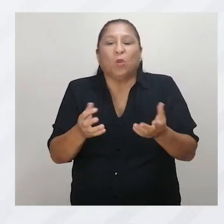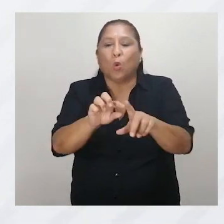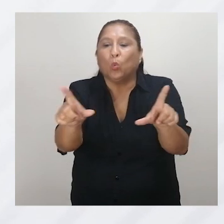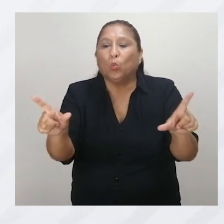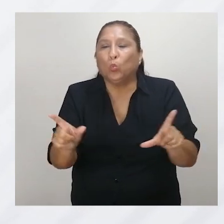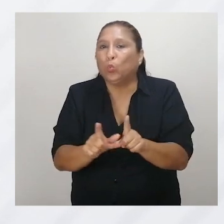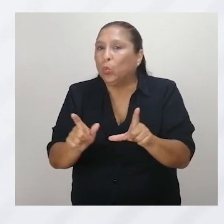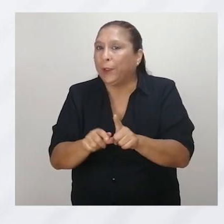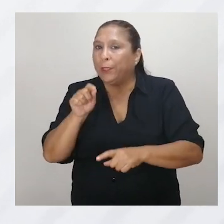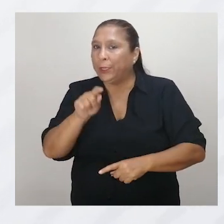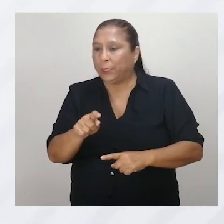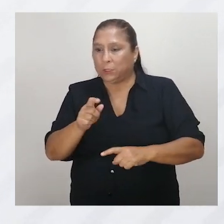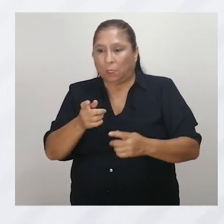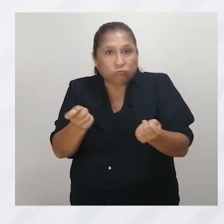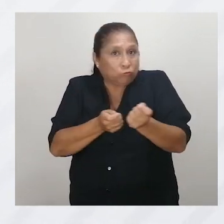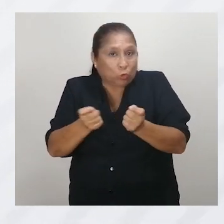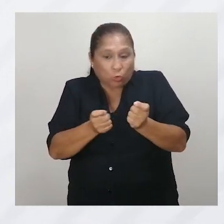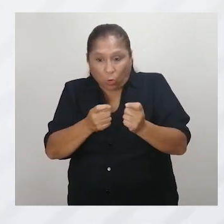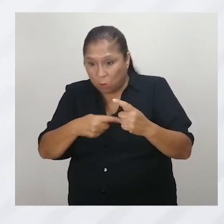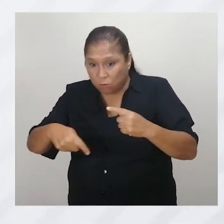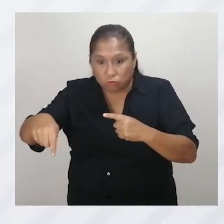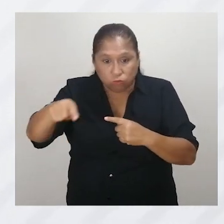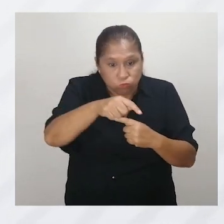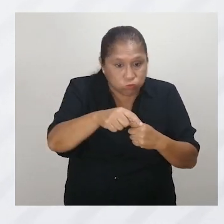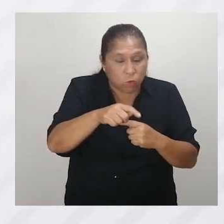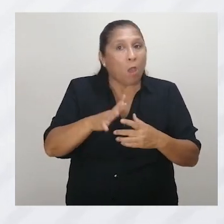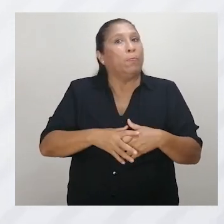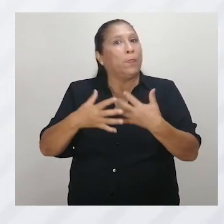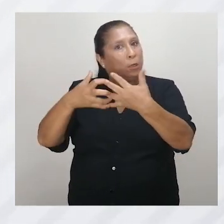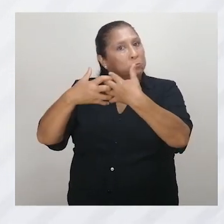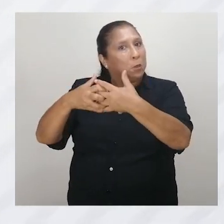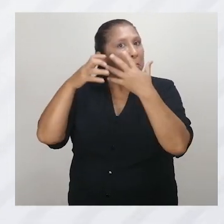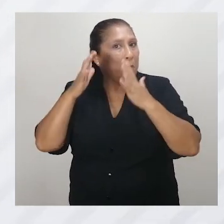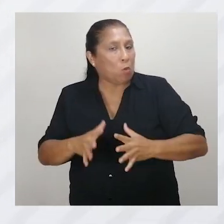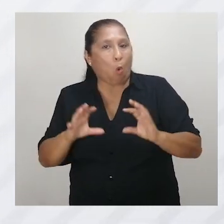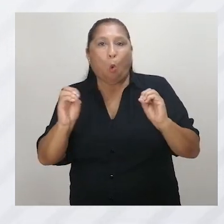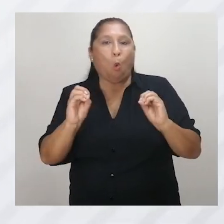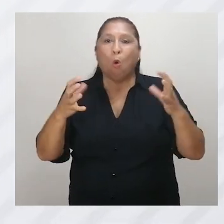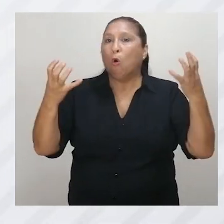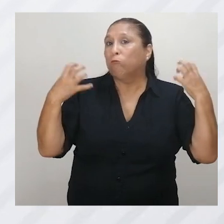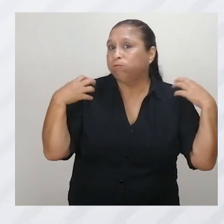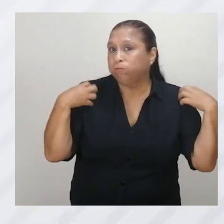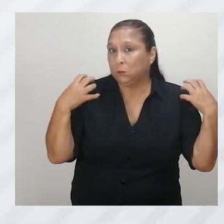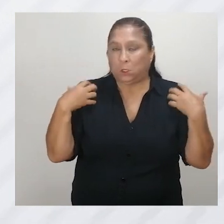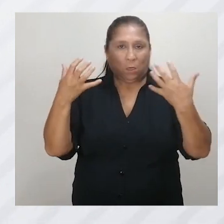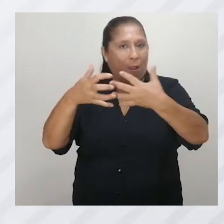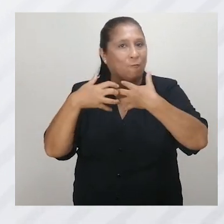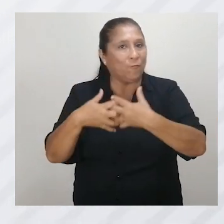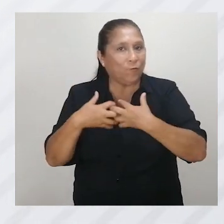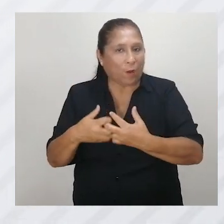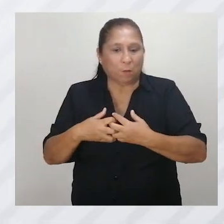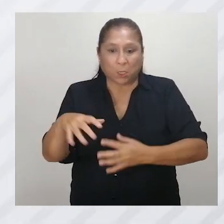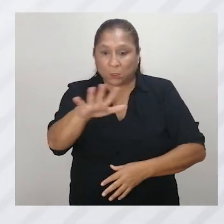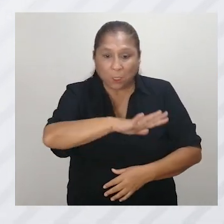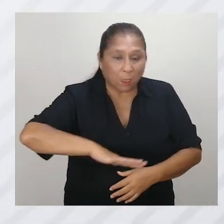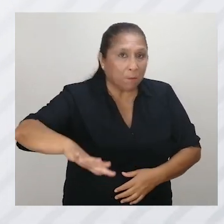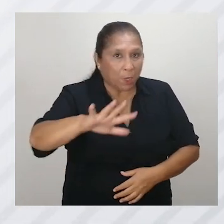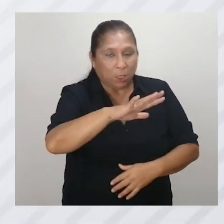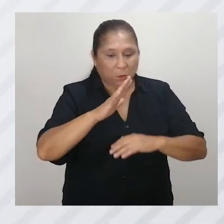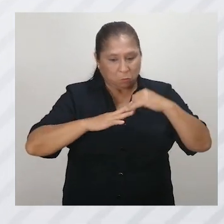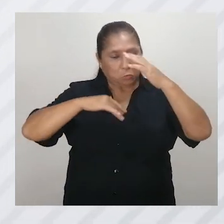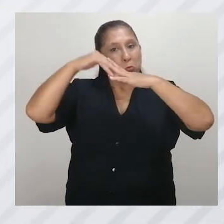Se trata de lugares que se encuentran bajo el control directo o indirecto del empleador como las oficinas, fábricas,